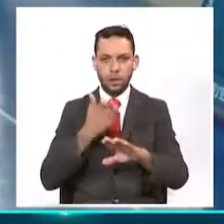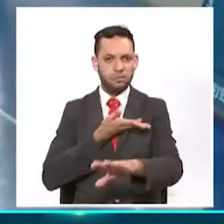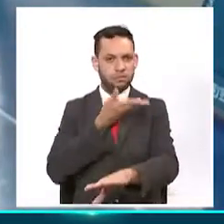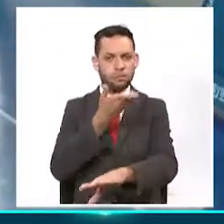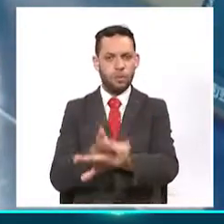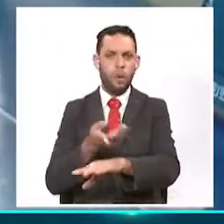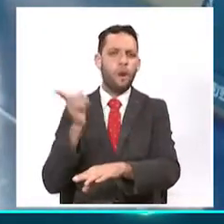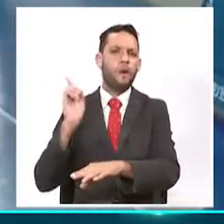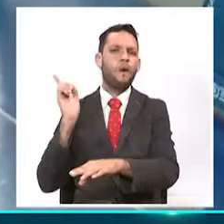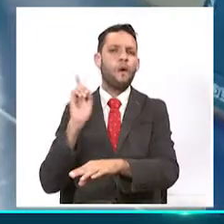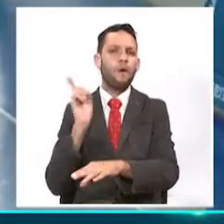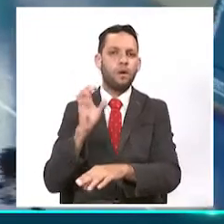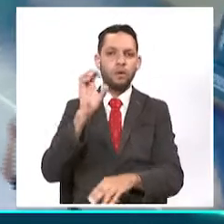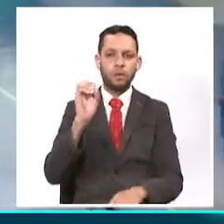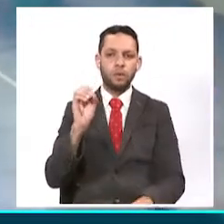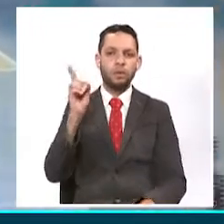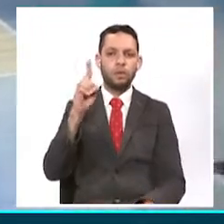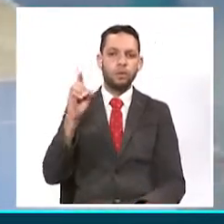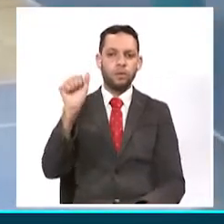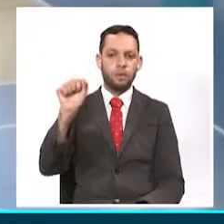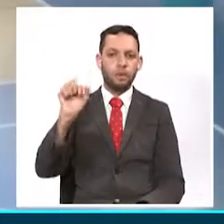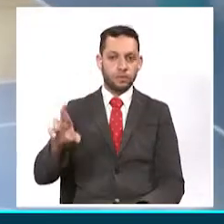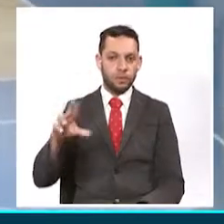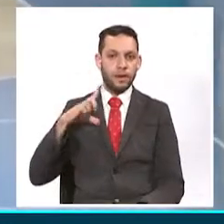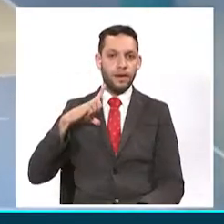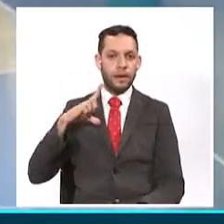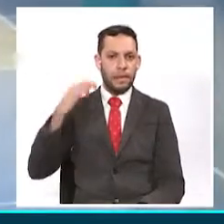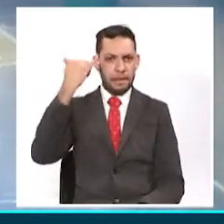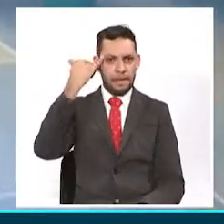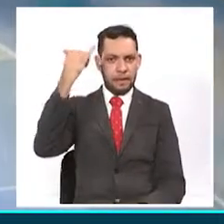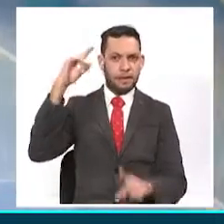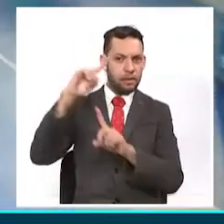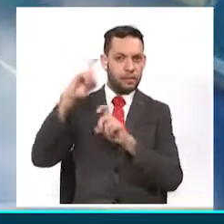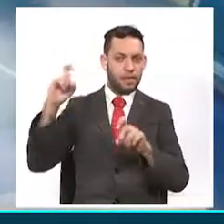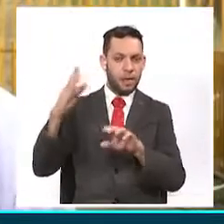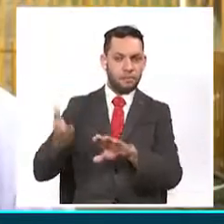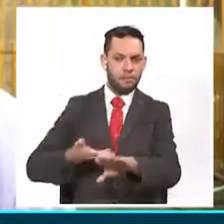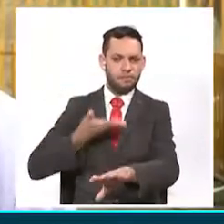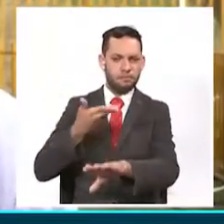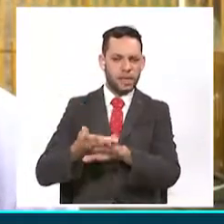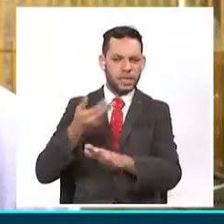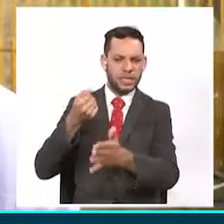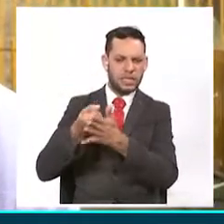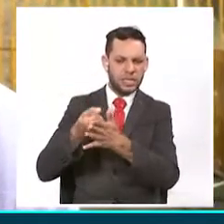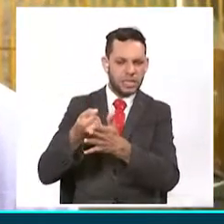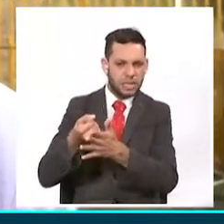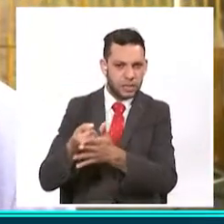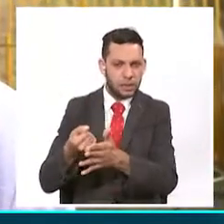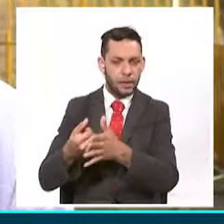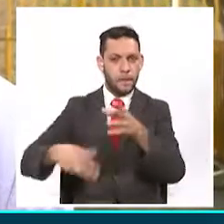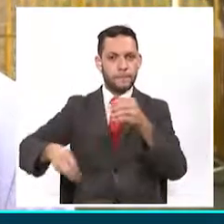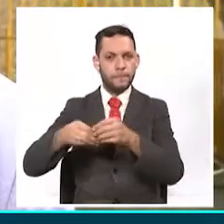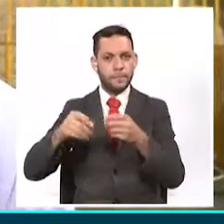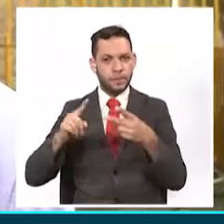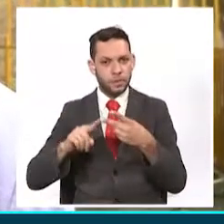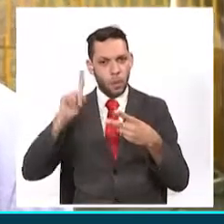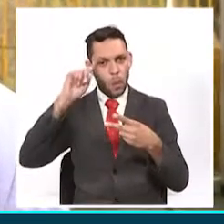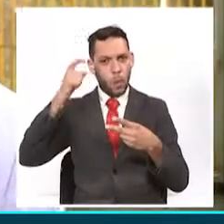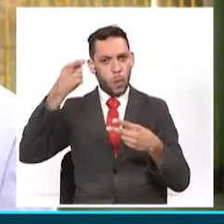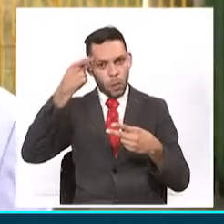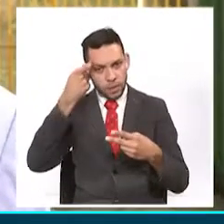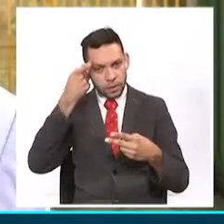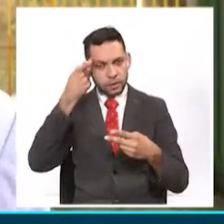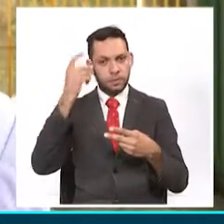Oscar ha sido como el gestor de todo este tema y desde el gobierno departamental a través de nuestro gobernador y desde Indeportes